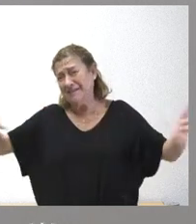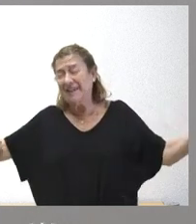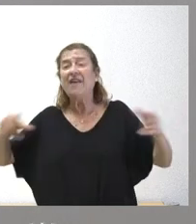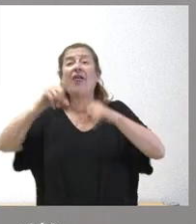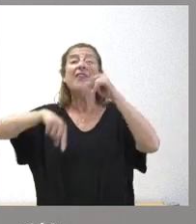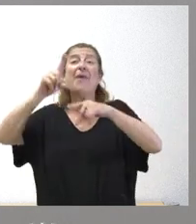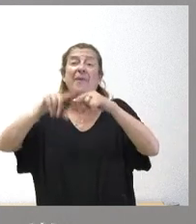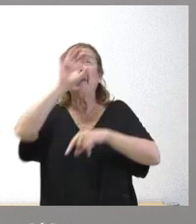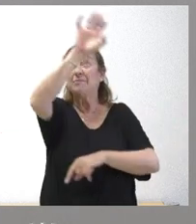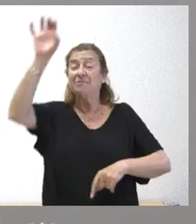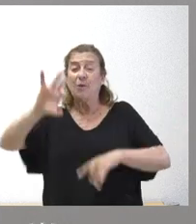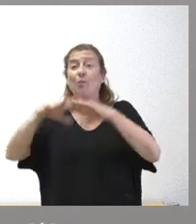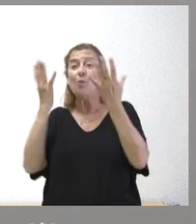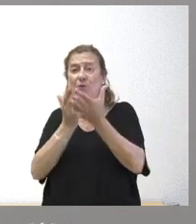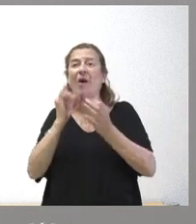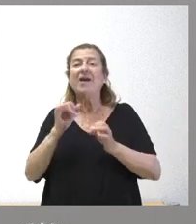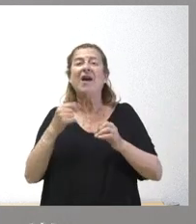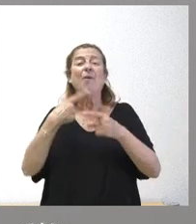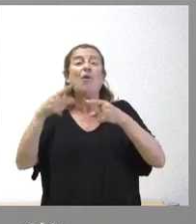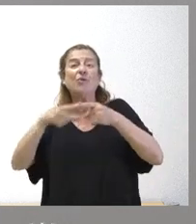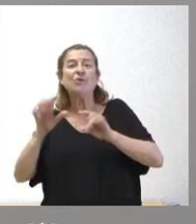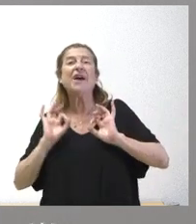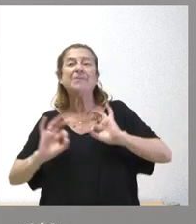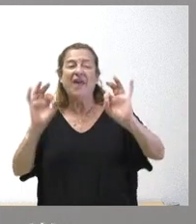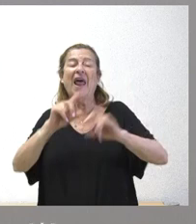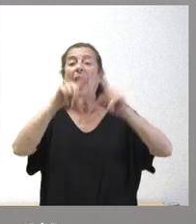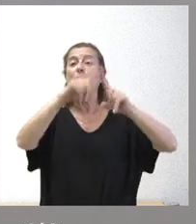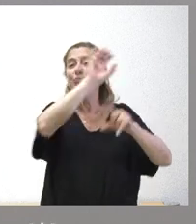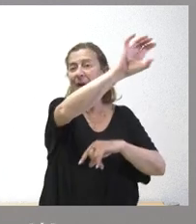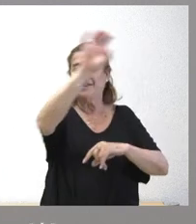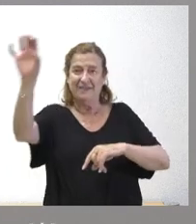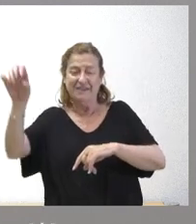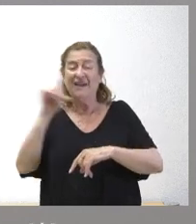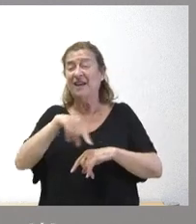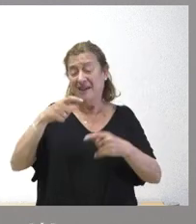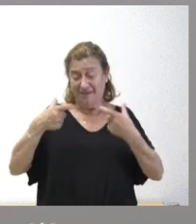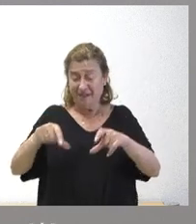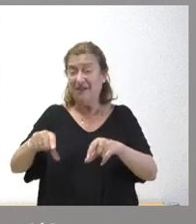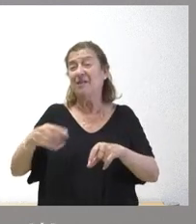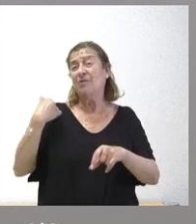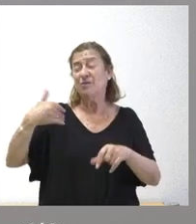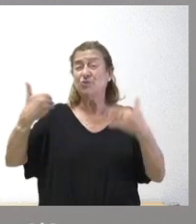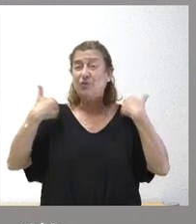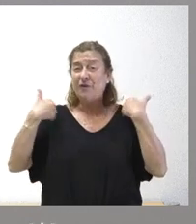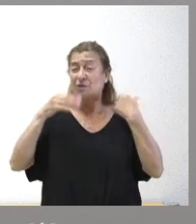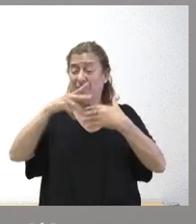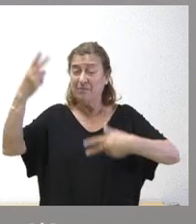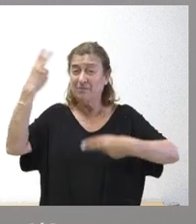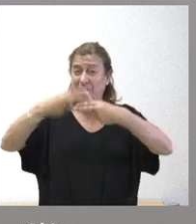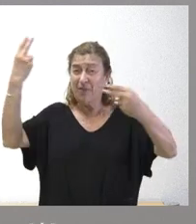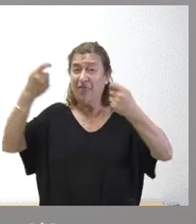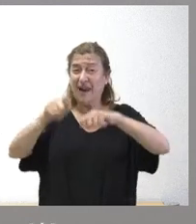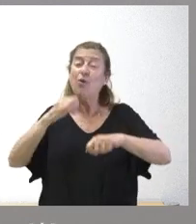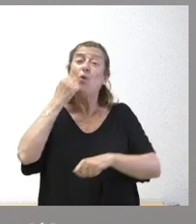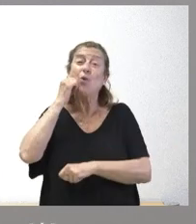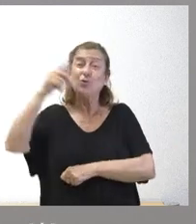mundiales hay productos muy específicos de la venta a algunos países el sector sufrió con el cierre de las fronteras a la venta en